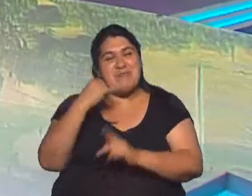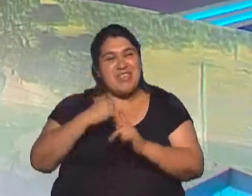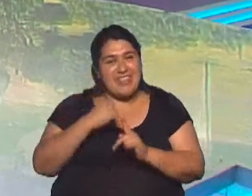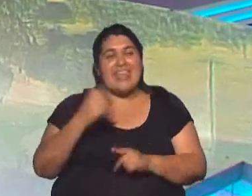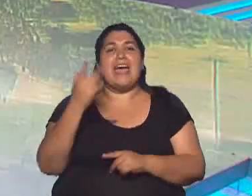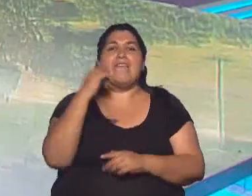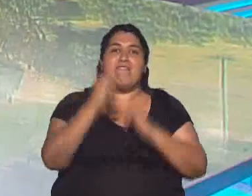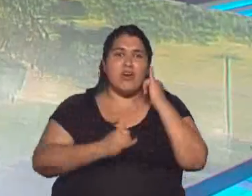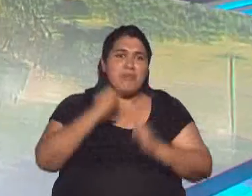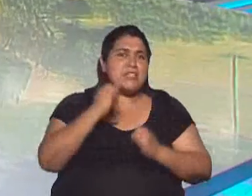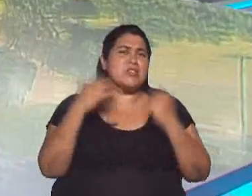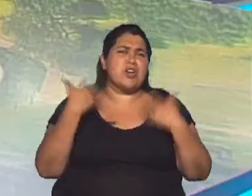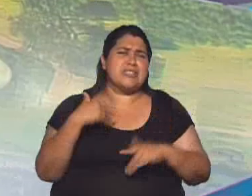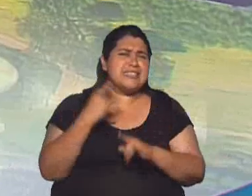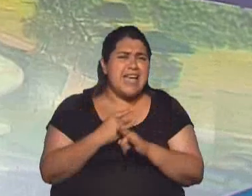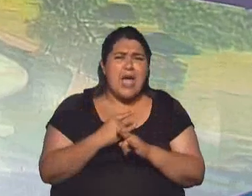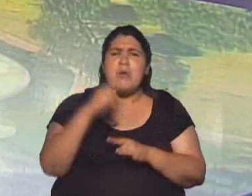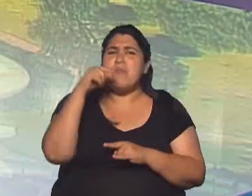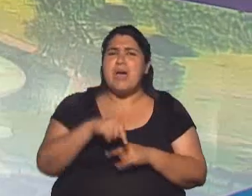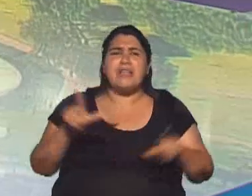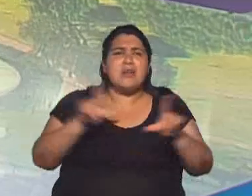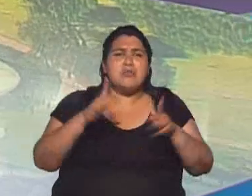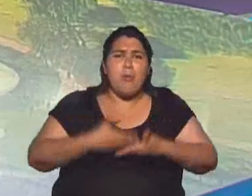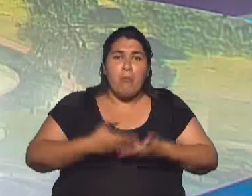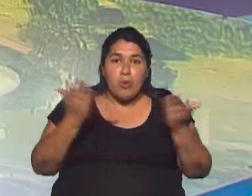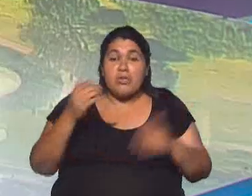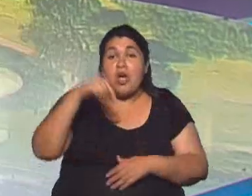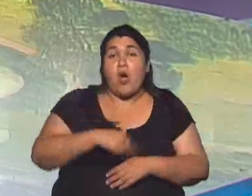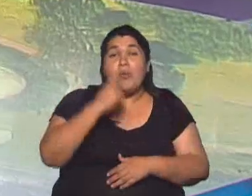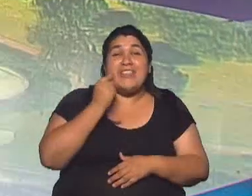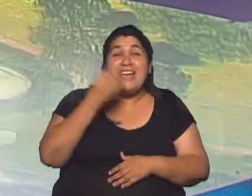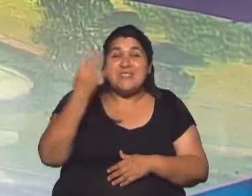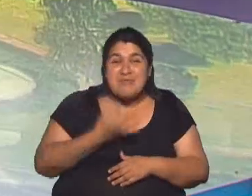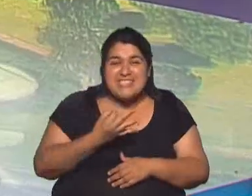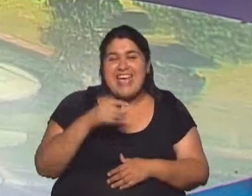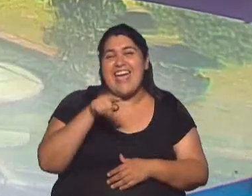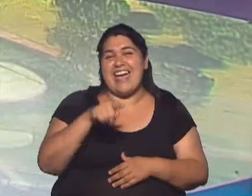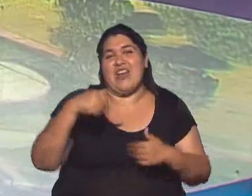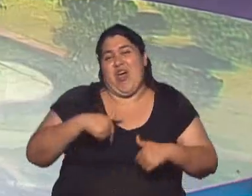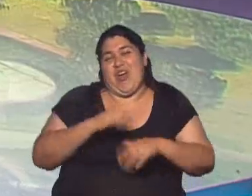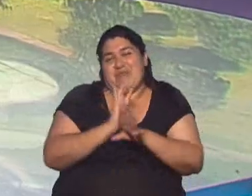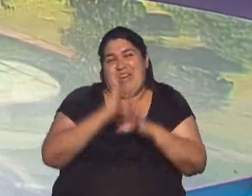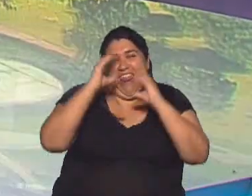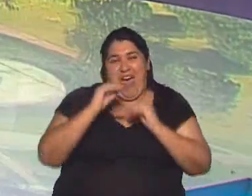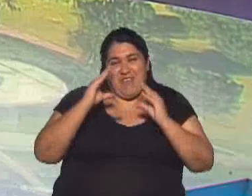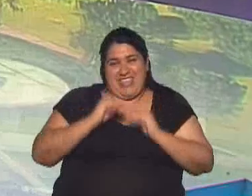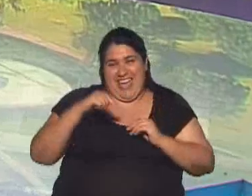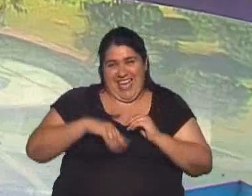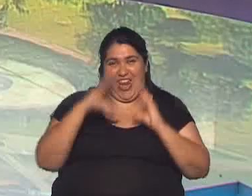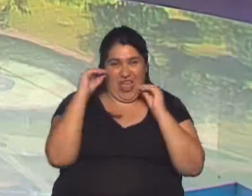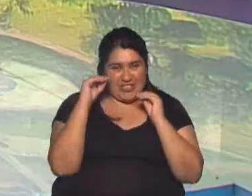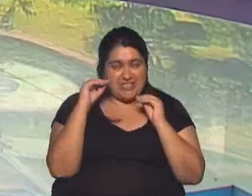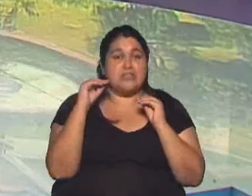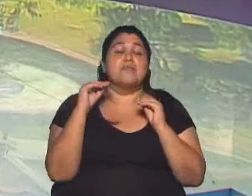con toda la información, como siempre, en la Televisión Pública. Hoy un día especial, especial porque es noche buena, pero especial también porque estamos